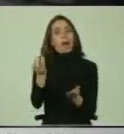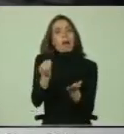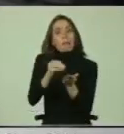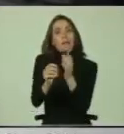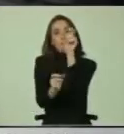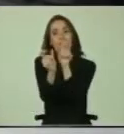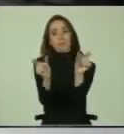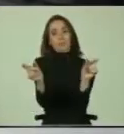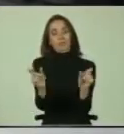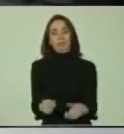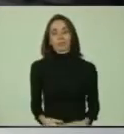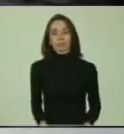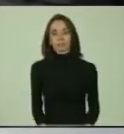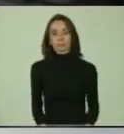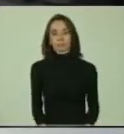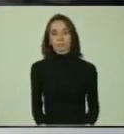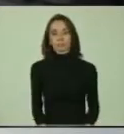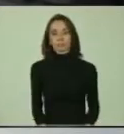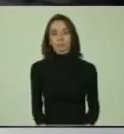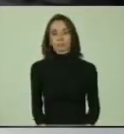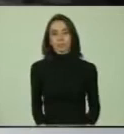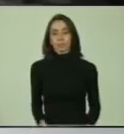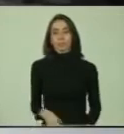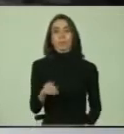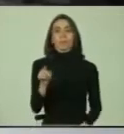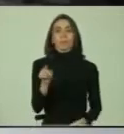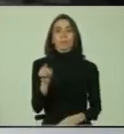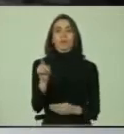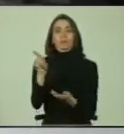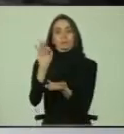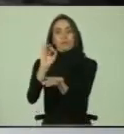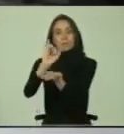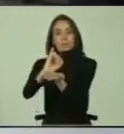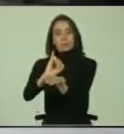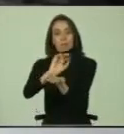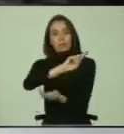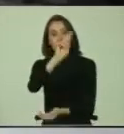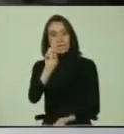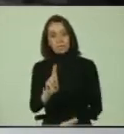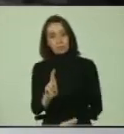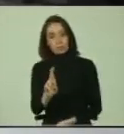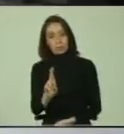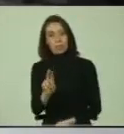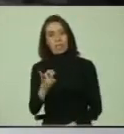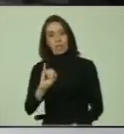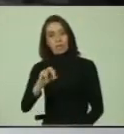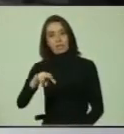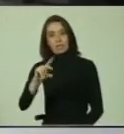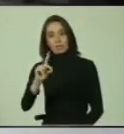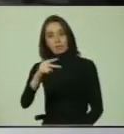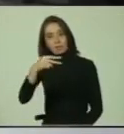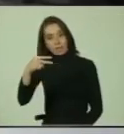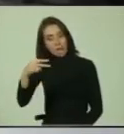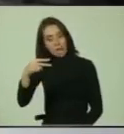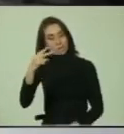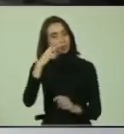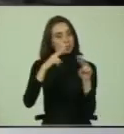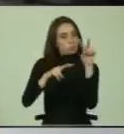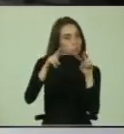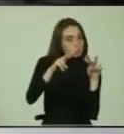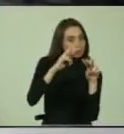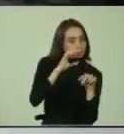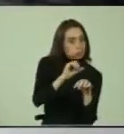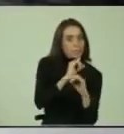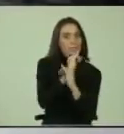personas. En su calidad de institución de la República, corresponde al INDH observar, informar